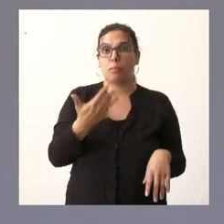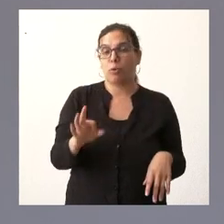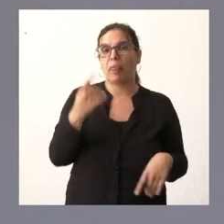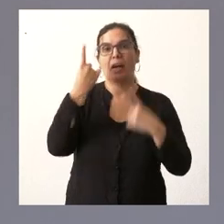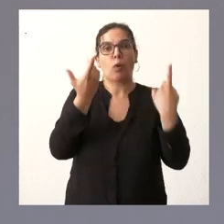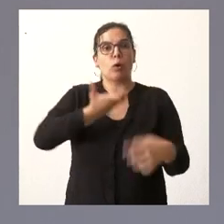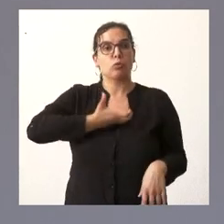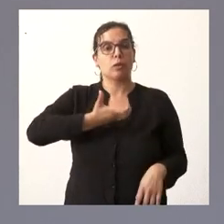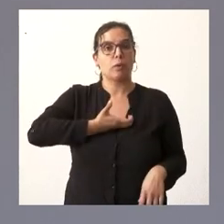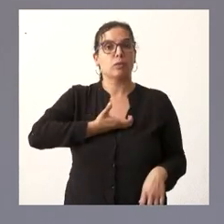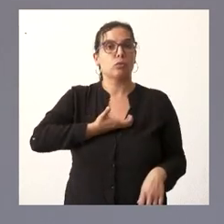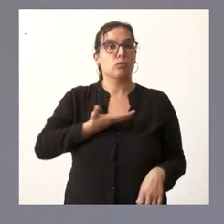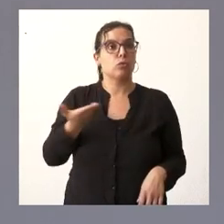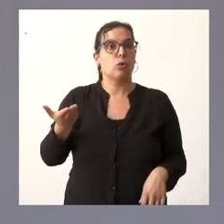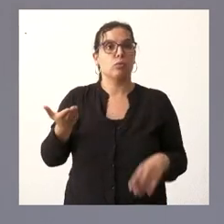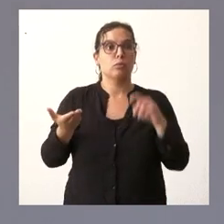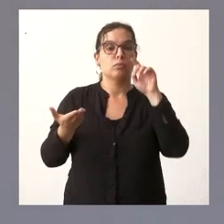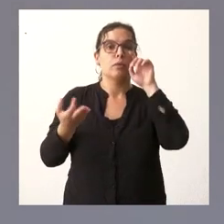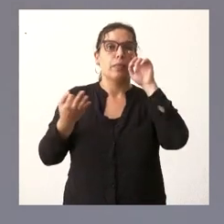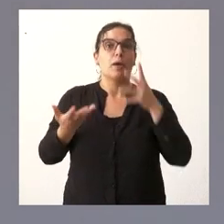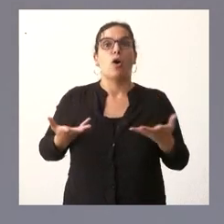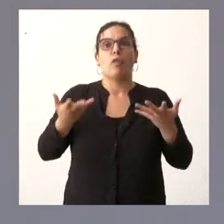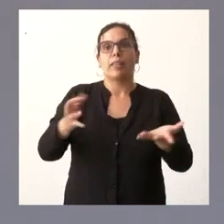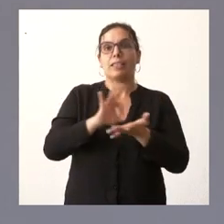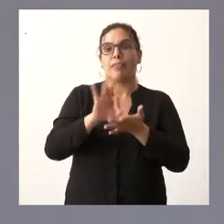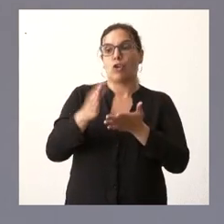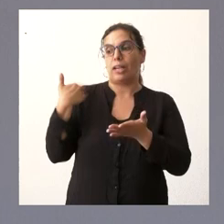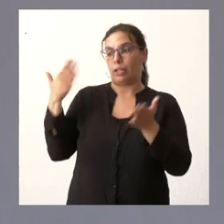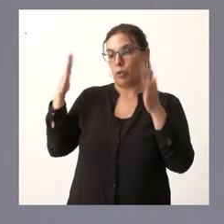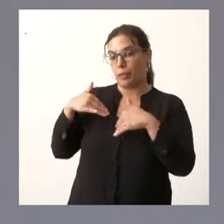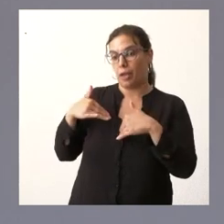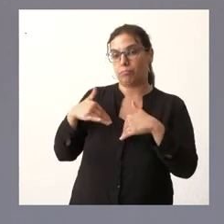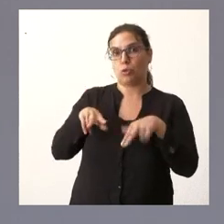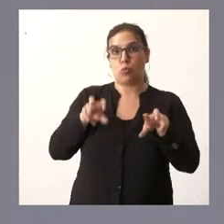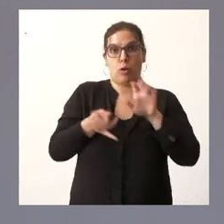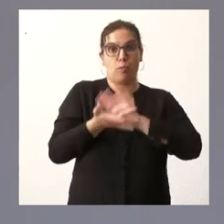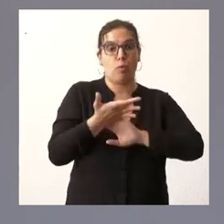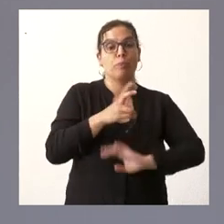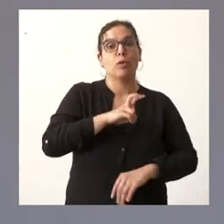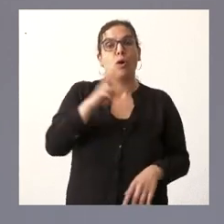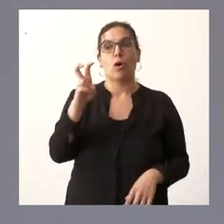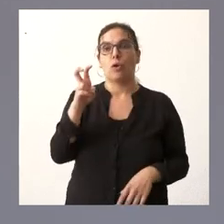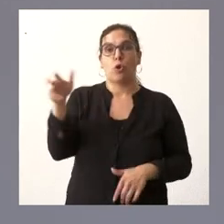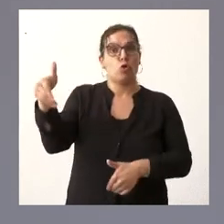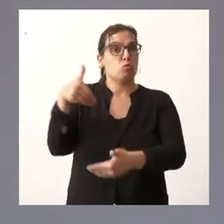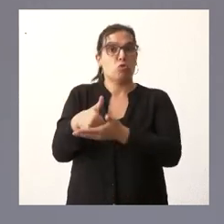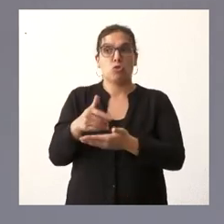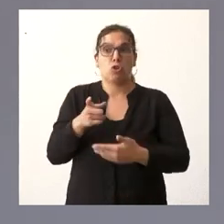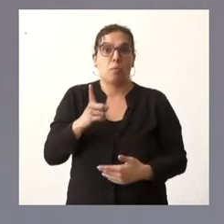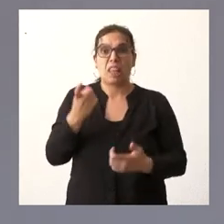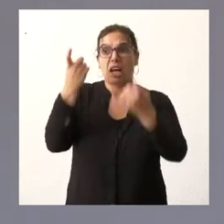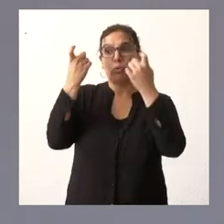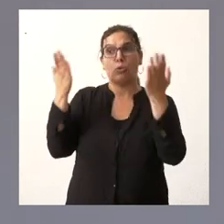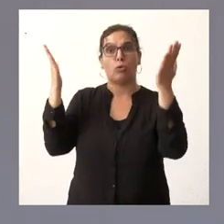ayuntamientos pues hay que prestar un servicio que no tenían otros pues ese servicio por falta de demanda o por falta de alumnos